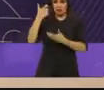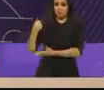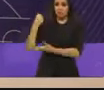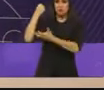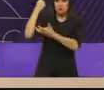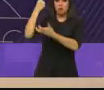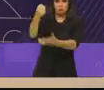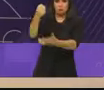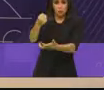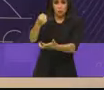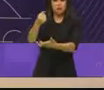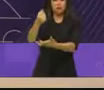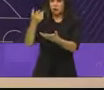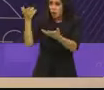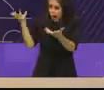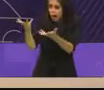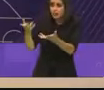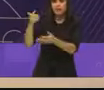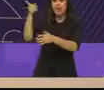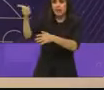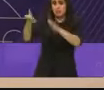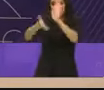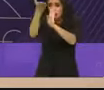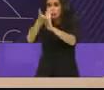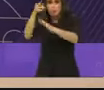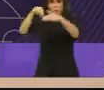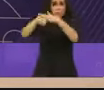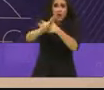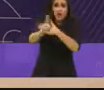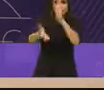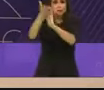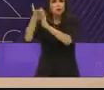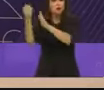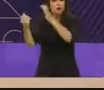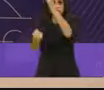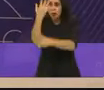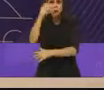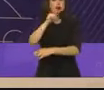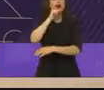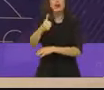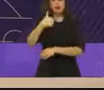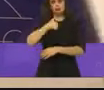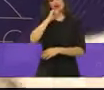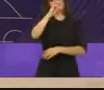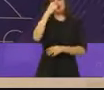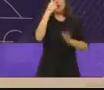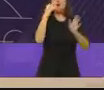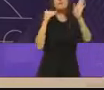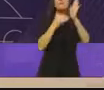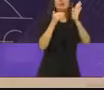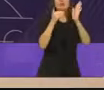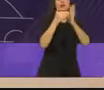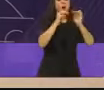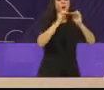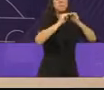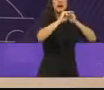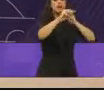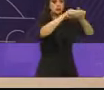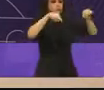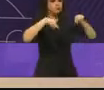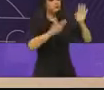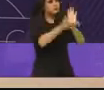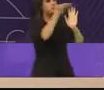obligado, no construyó un solo metro de obra pública nueva, yo construí un millón de metros cuadrados. Cinco,